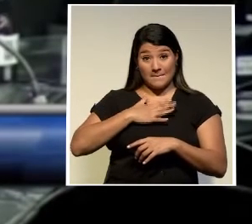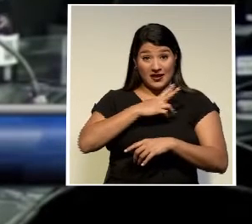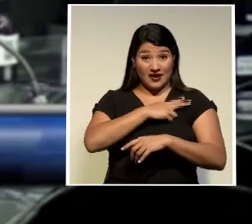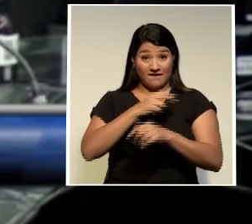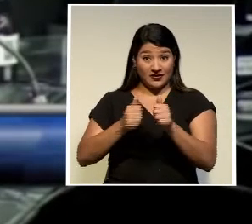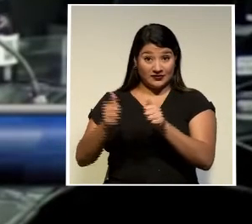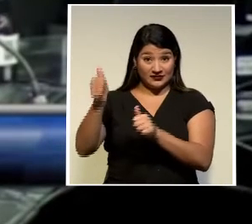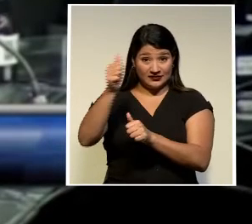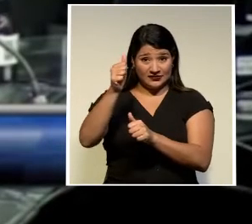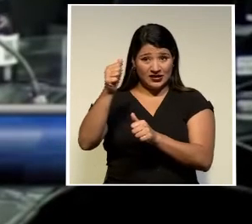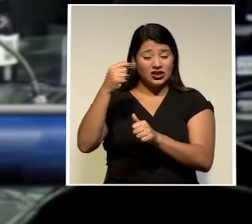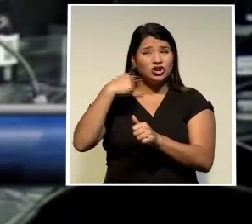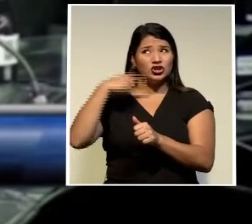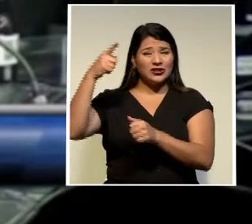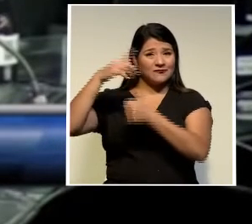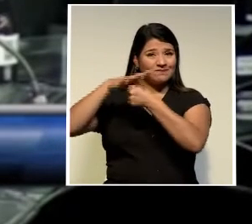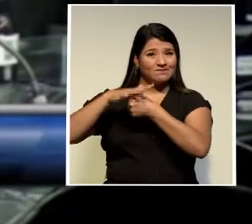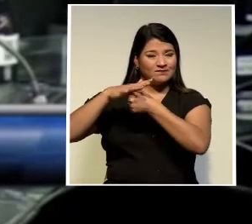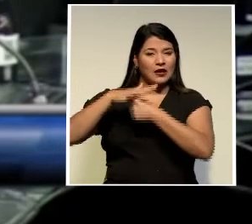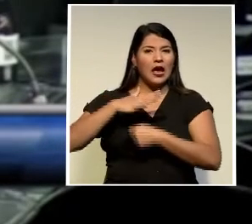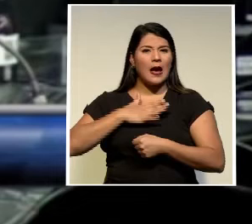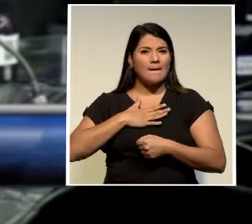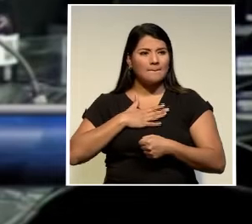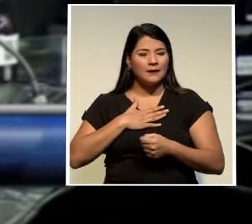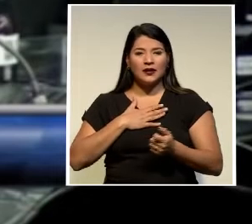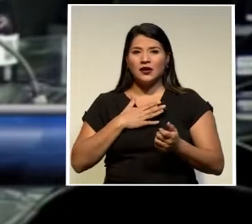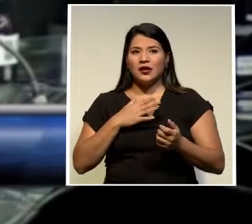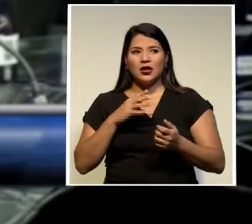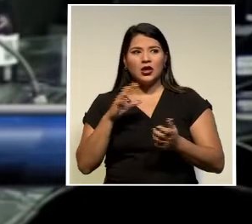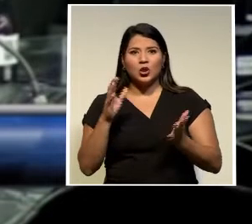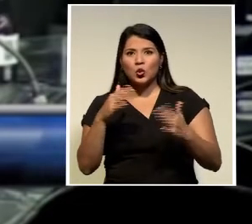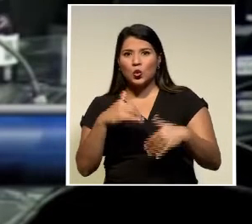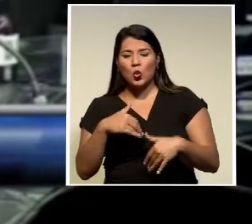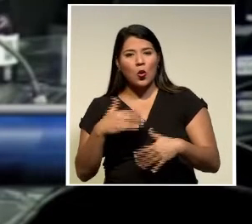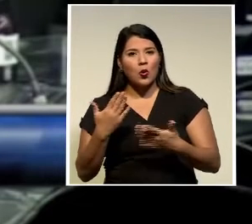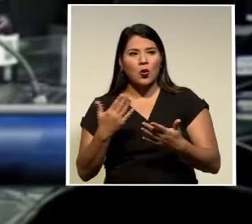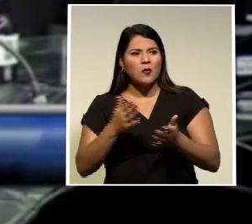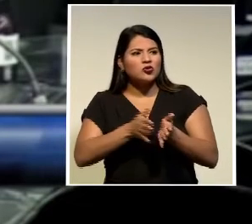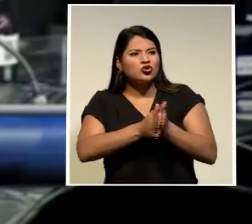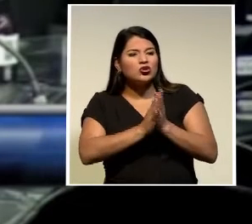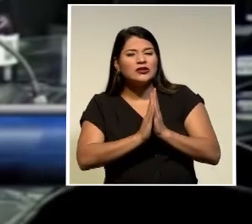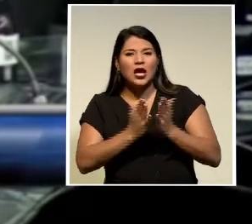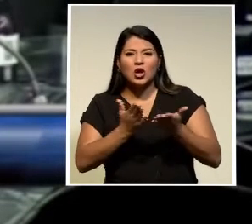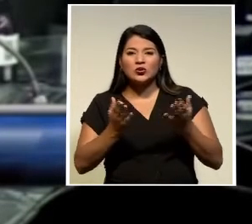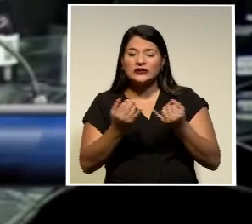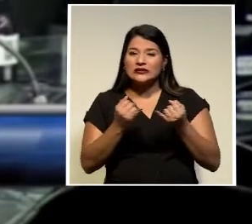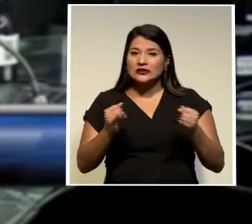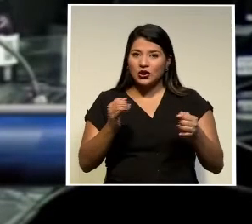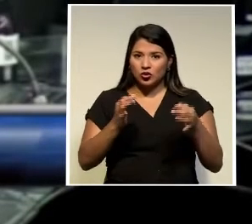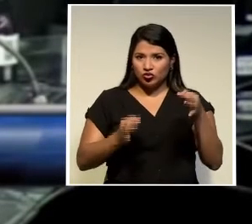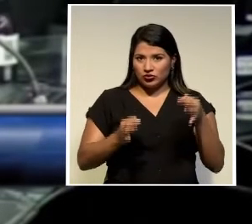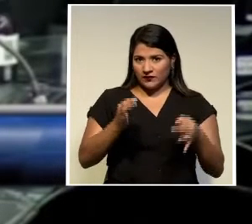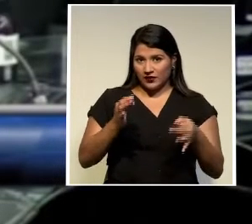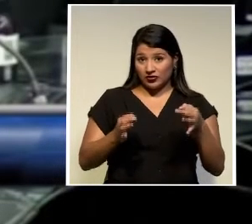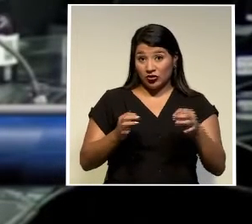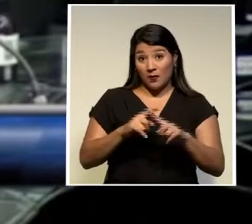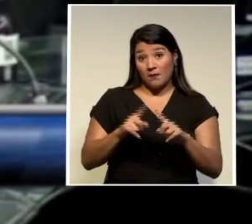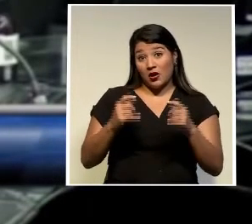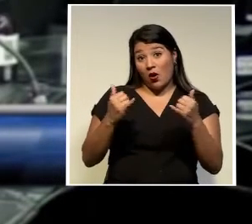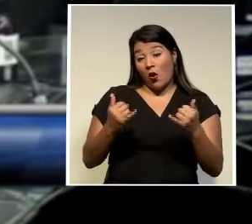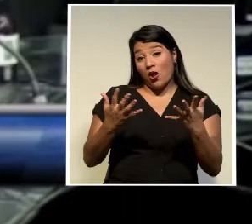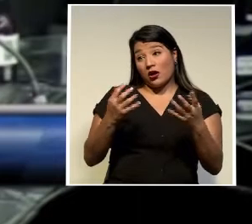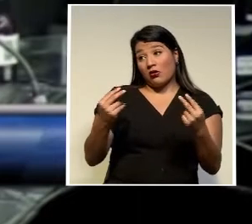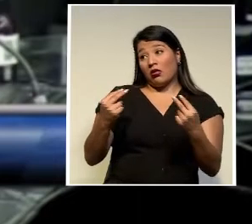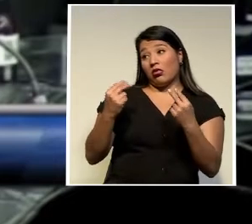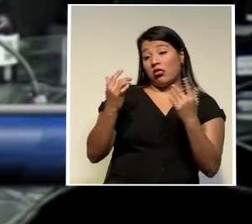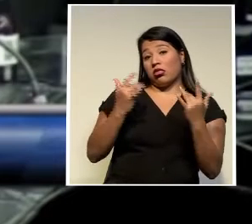sin fundamento alguno o bien con pruebas purias por quien hoy día se pretende victimizar ante la comunidad internacional